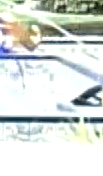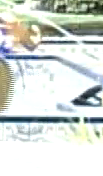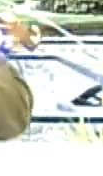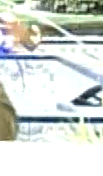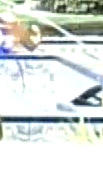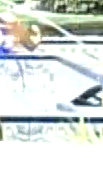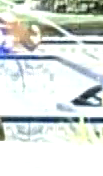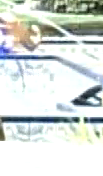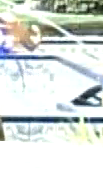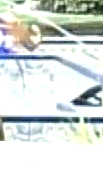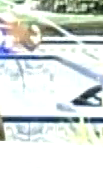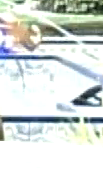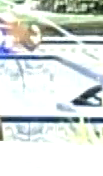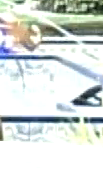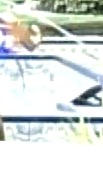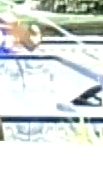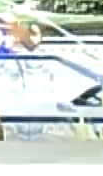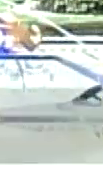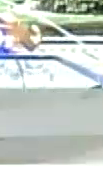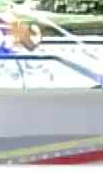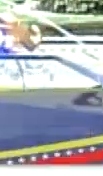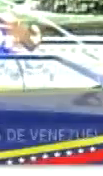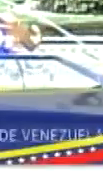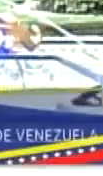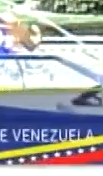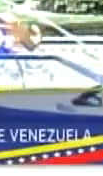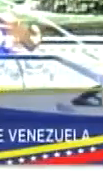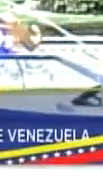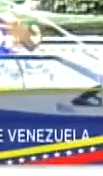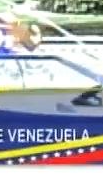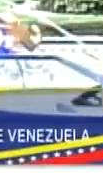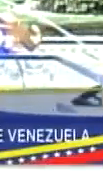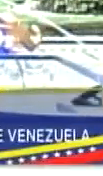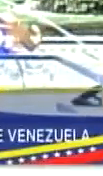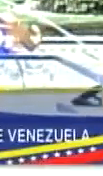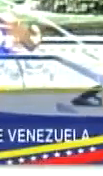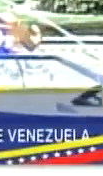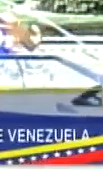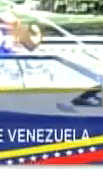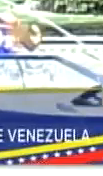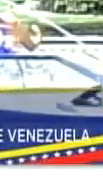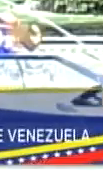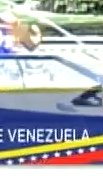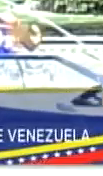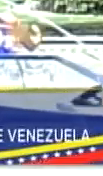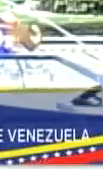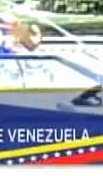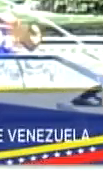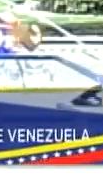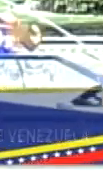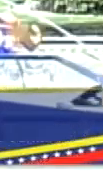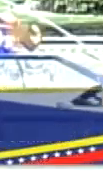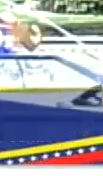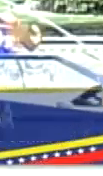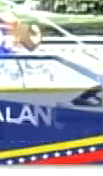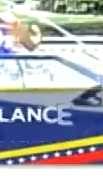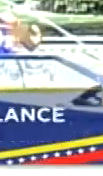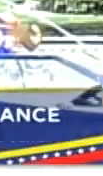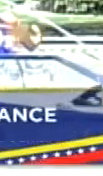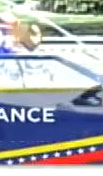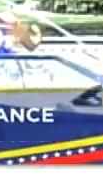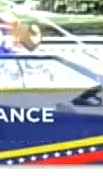Seguimos para adelante. Y vamos a la jornada de jueves de socialismo productivo, de